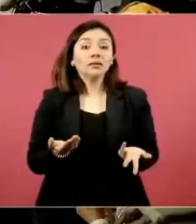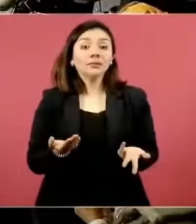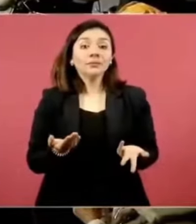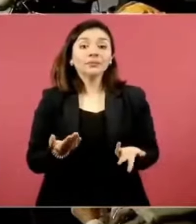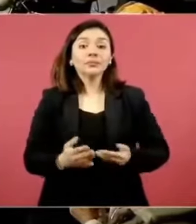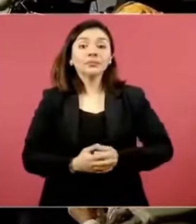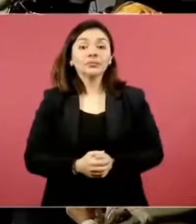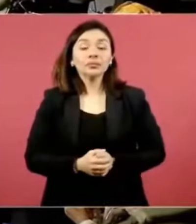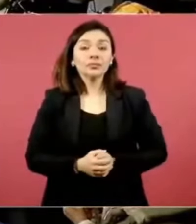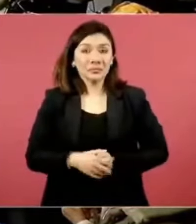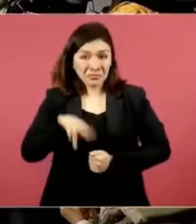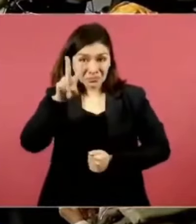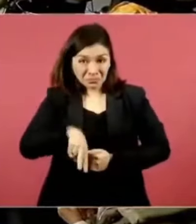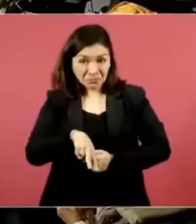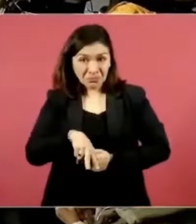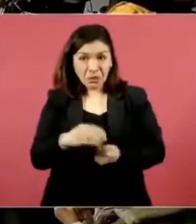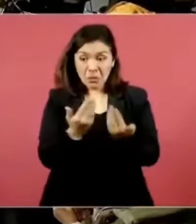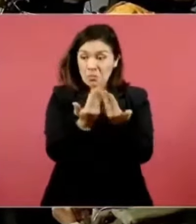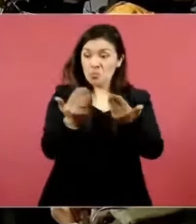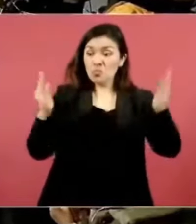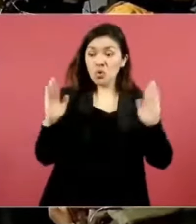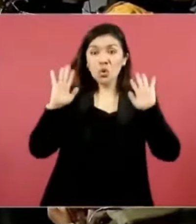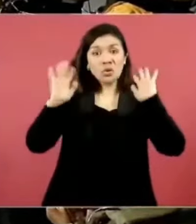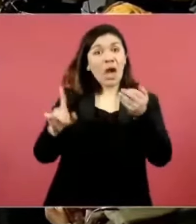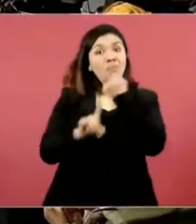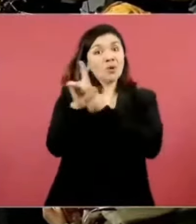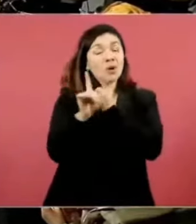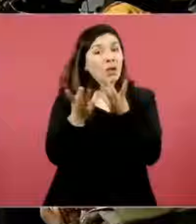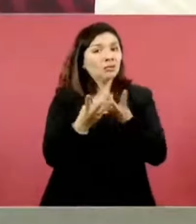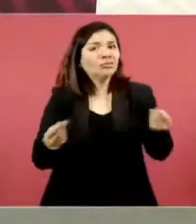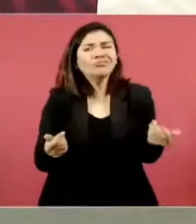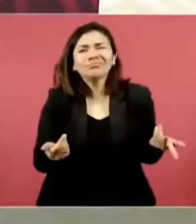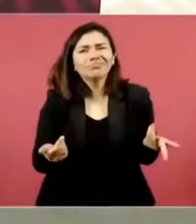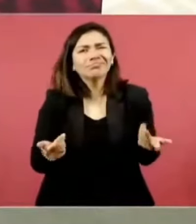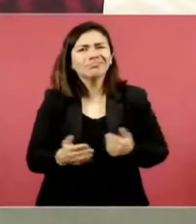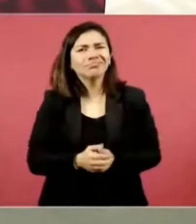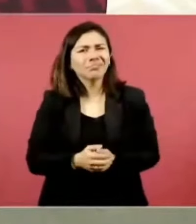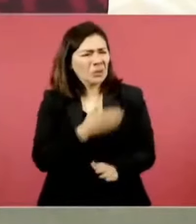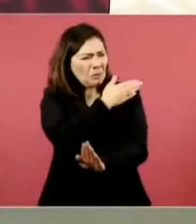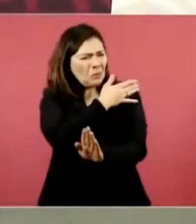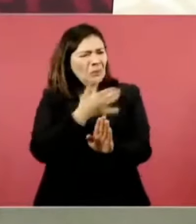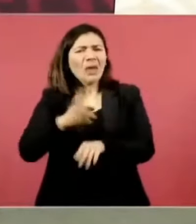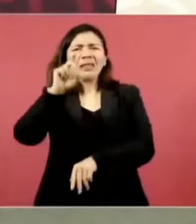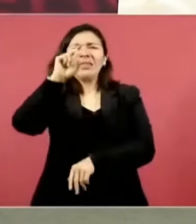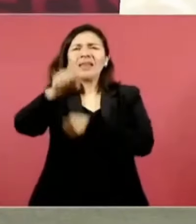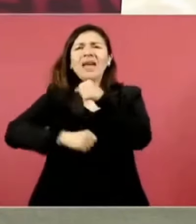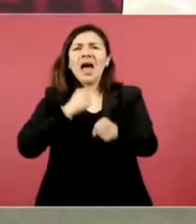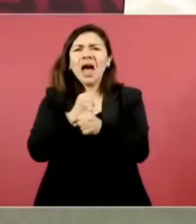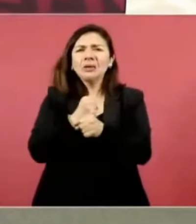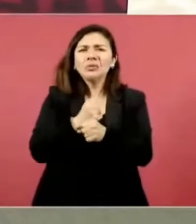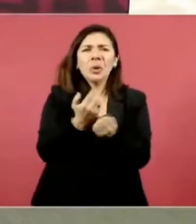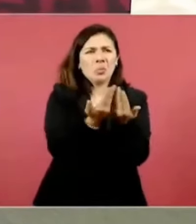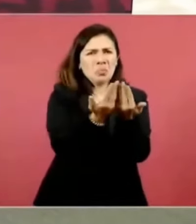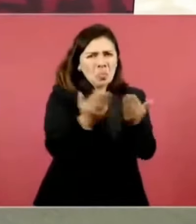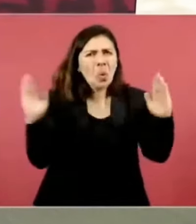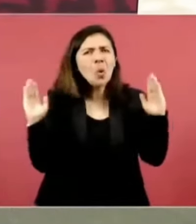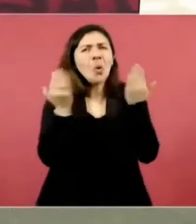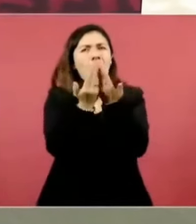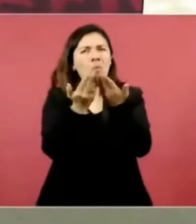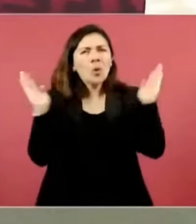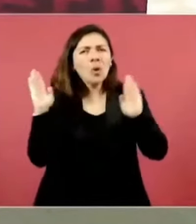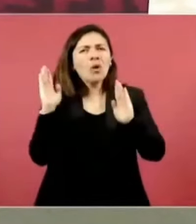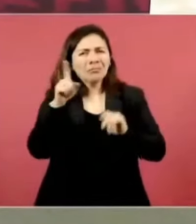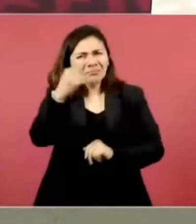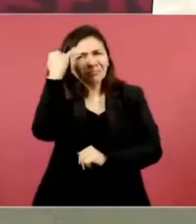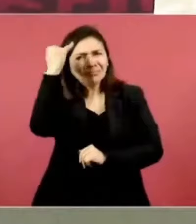pues no se resuelve el problema con los muros además llevan 30 años haciendo muros imagínense una